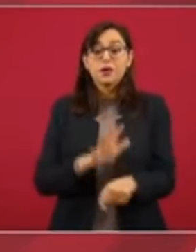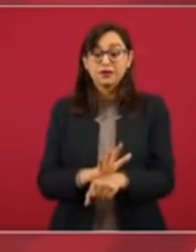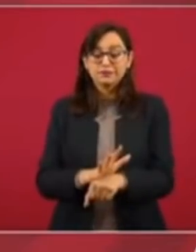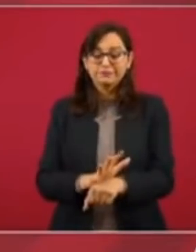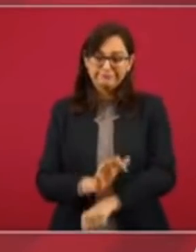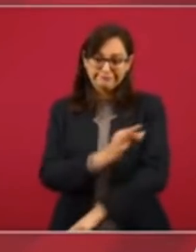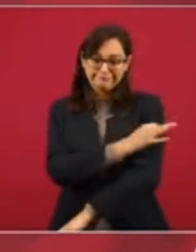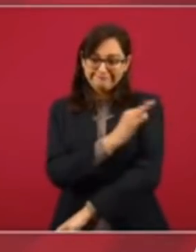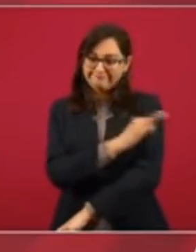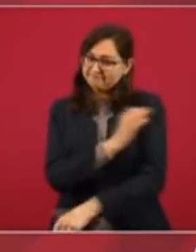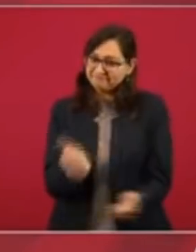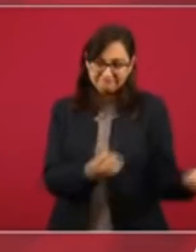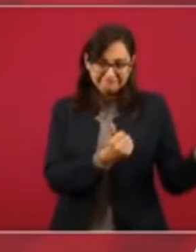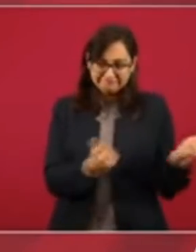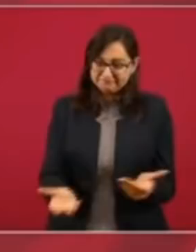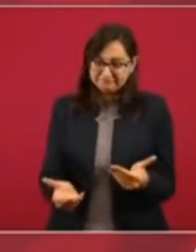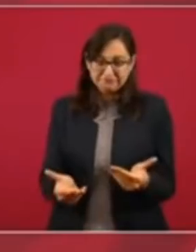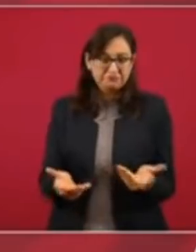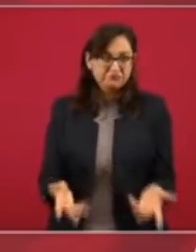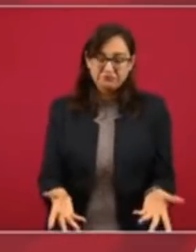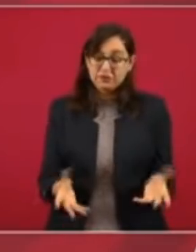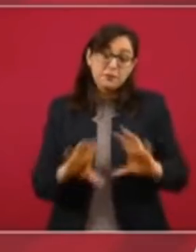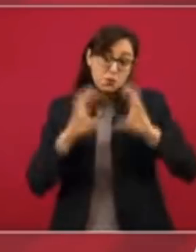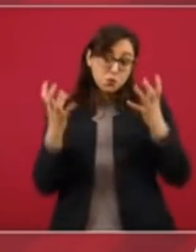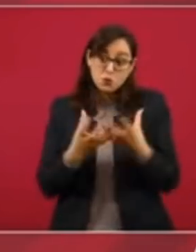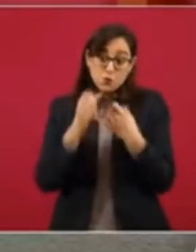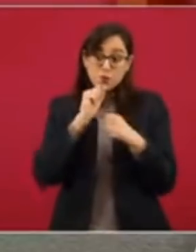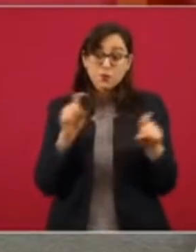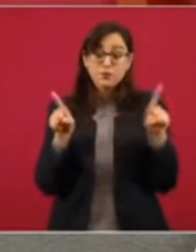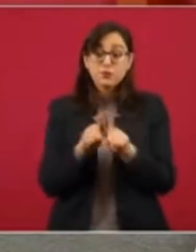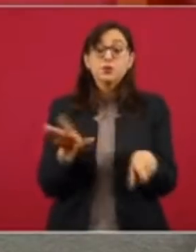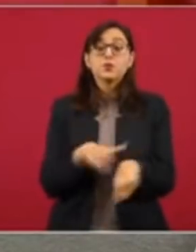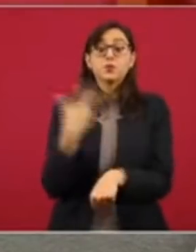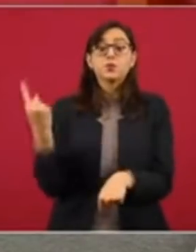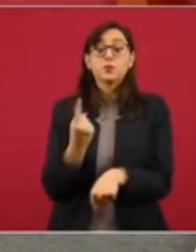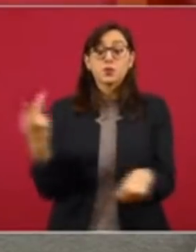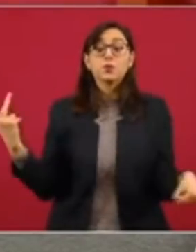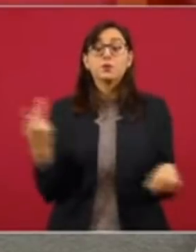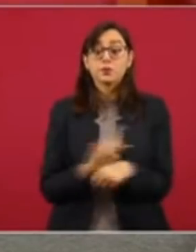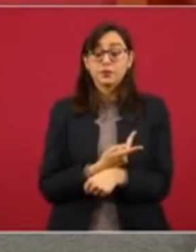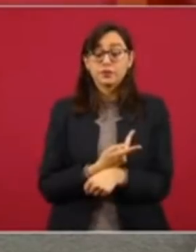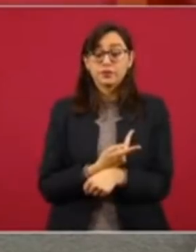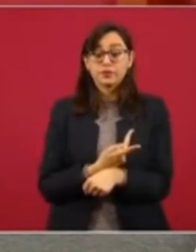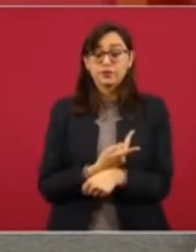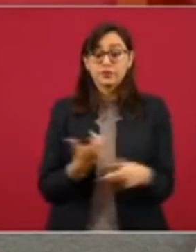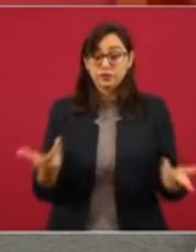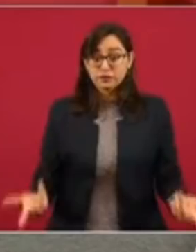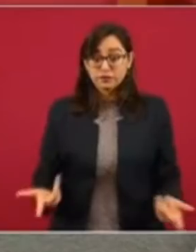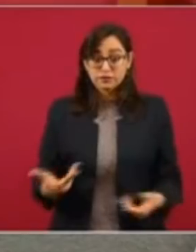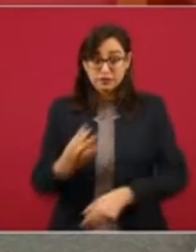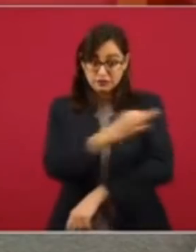porque no hay todavía una producción